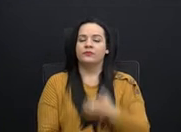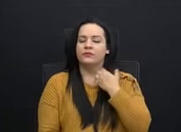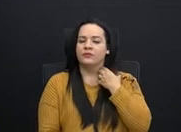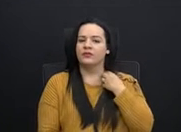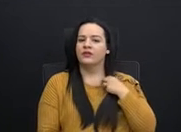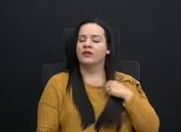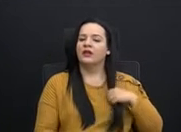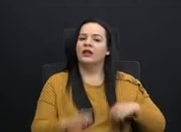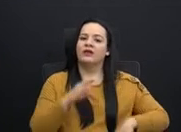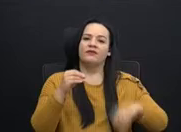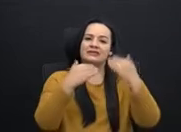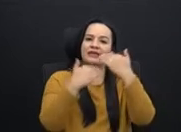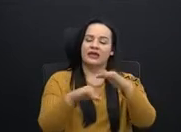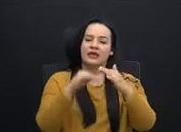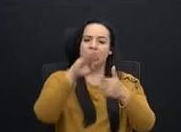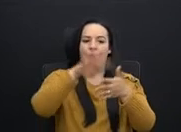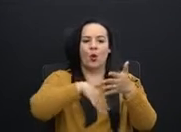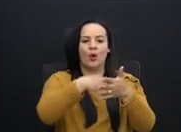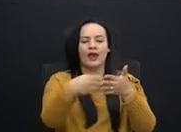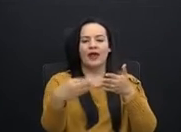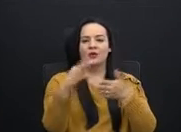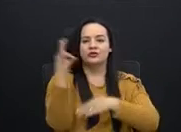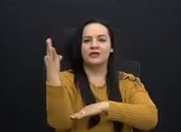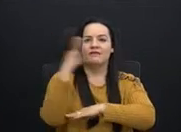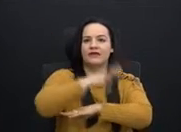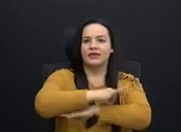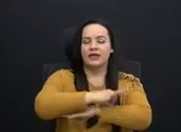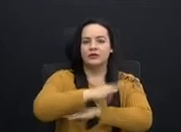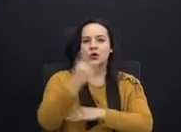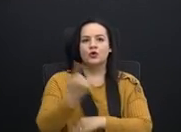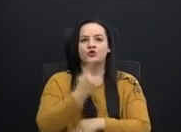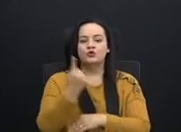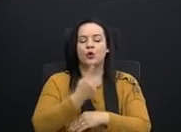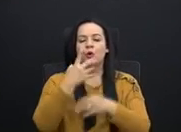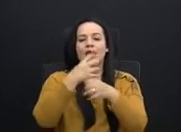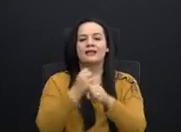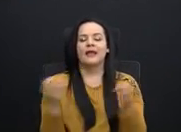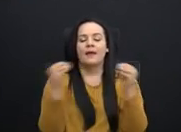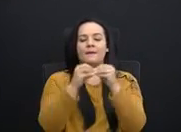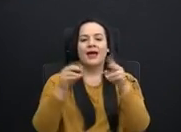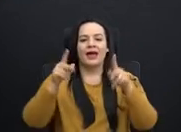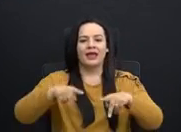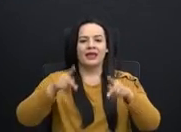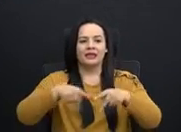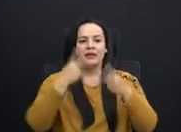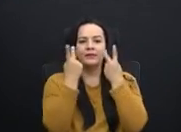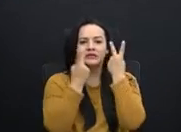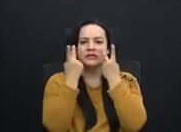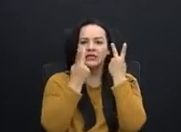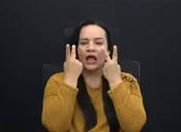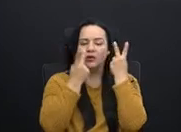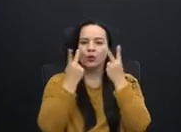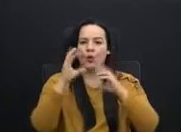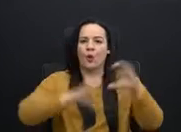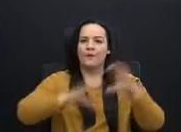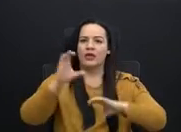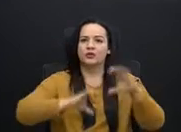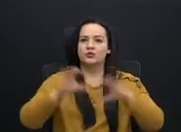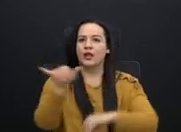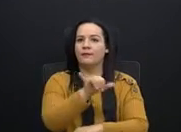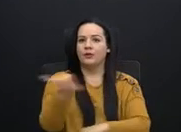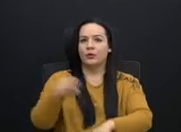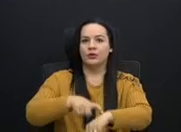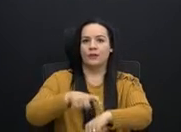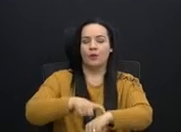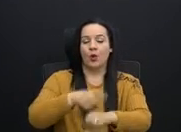Restringir horarios y fechas solo provoca más gente visitando comercios a la misma hora. Es decir,